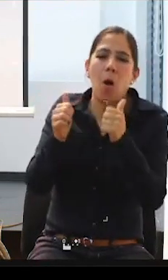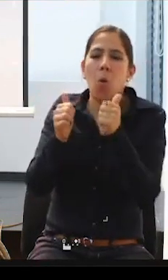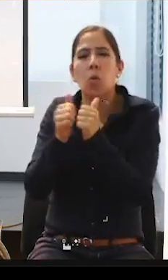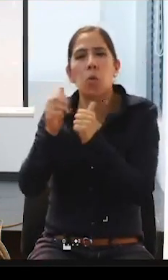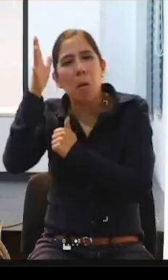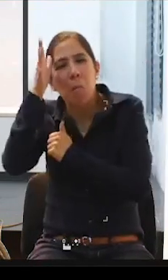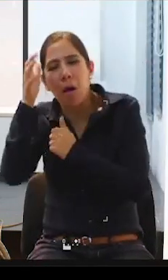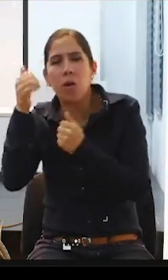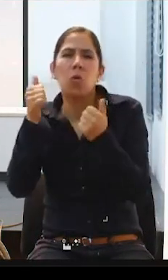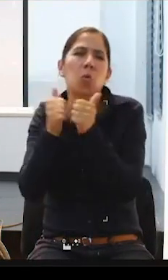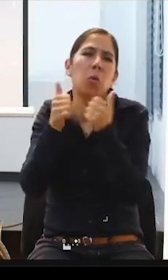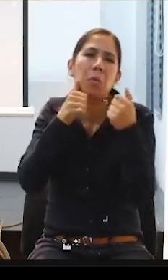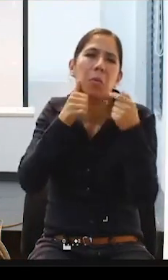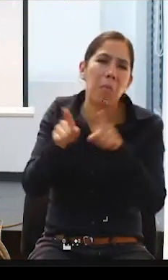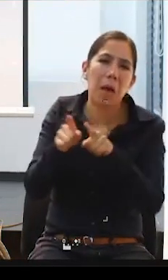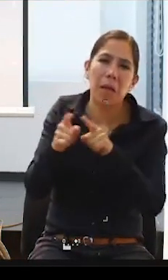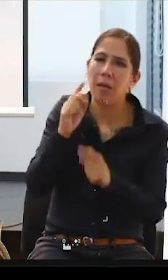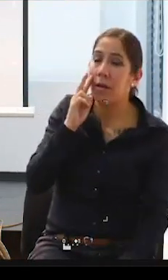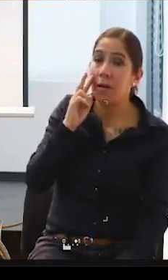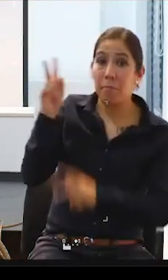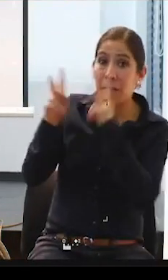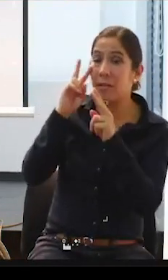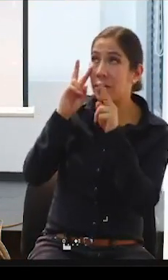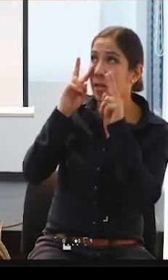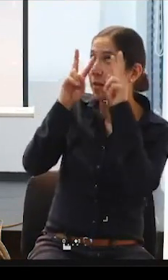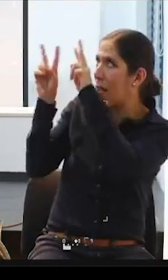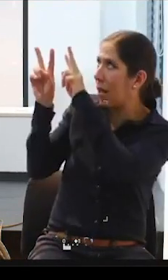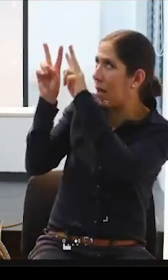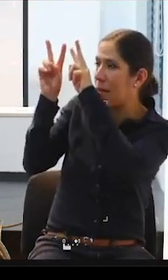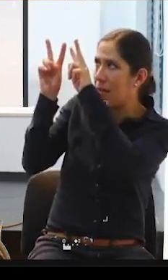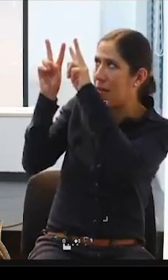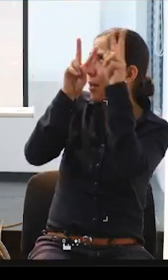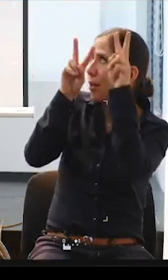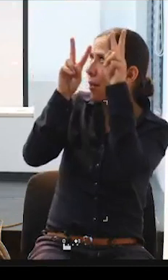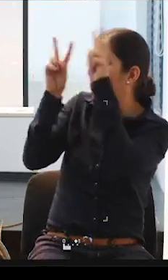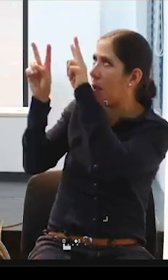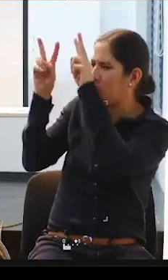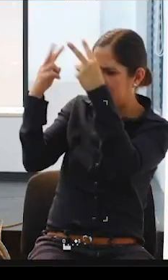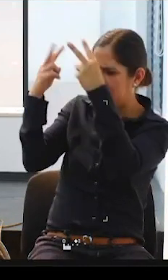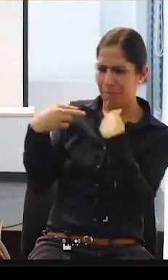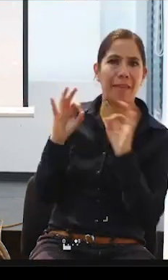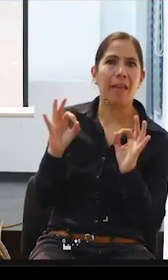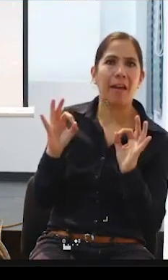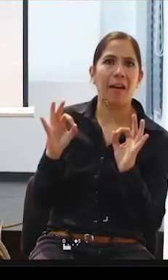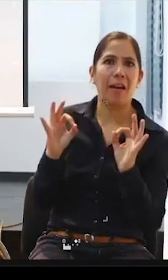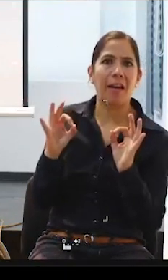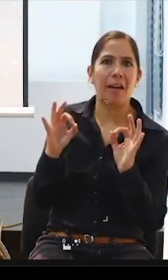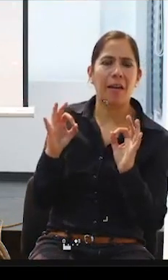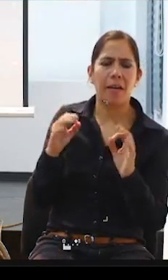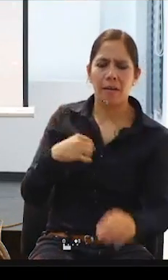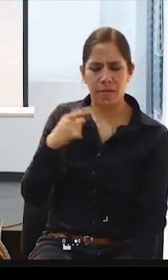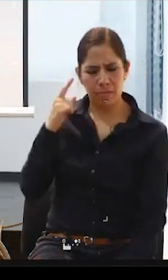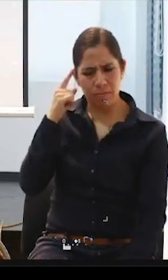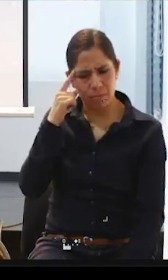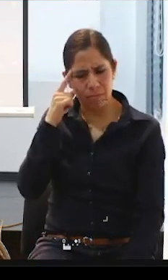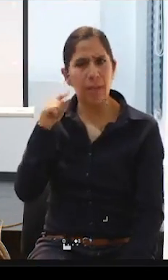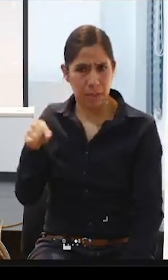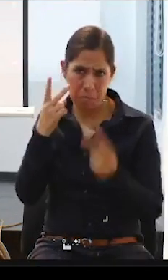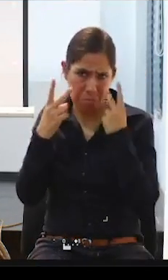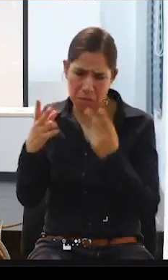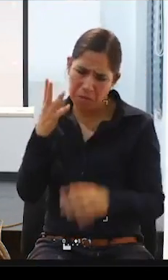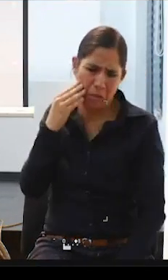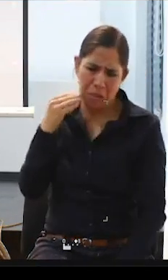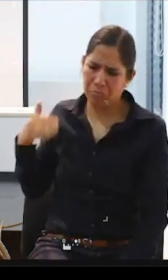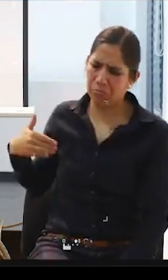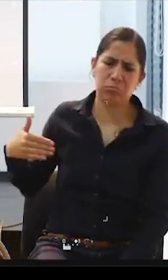mi madre, mi hermana, mi padre, que dijeran, no, viene ella a comprar. Pero la primera impresión era, la primera tal,